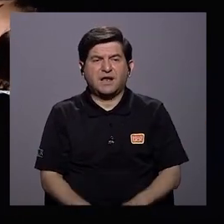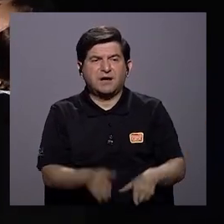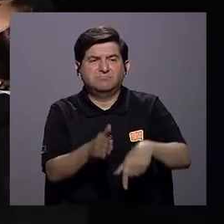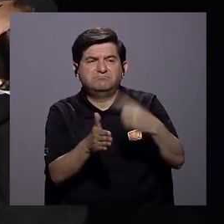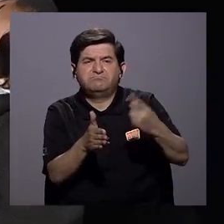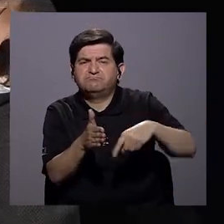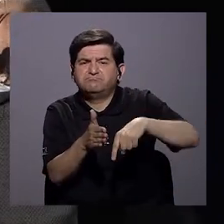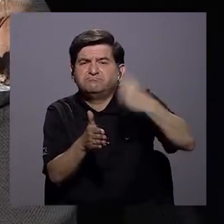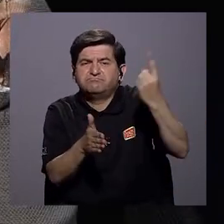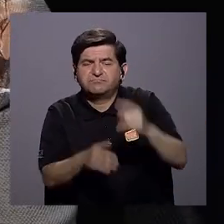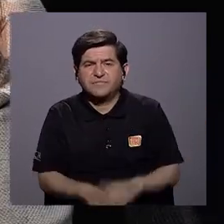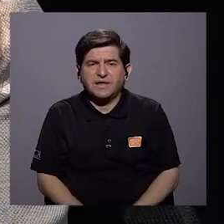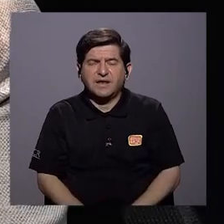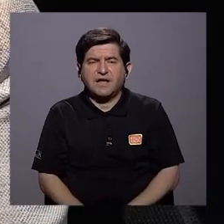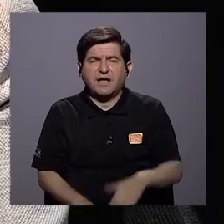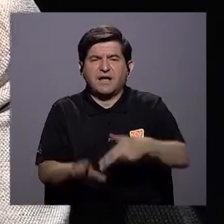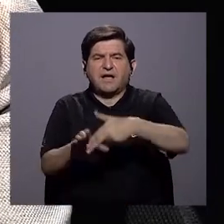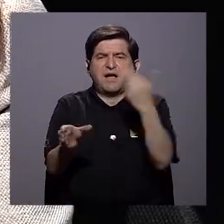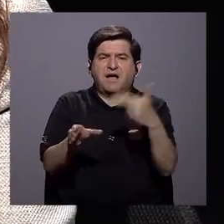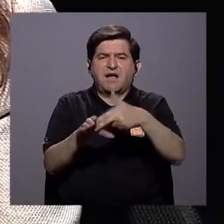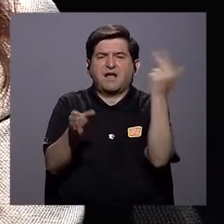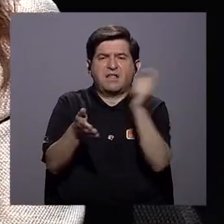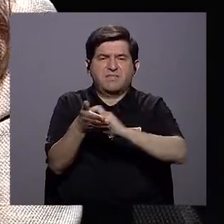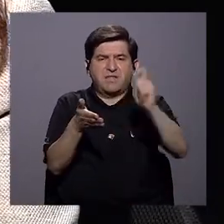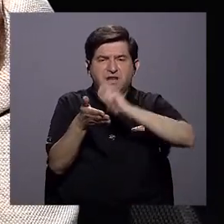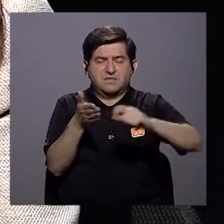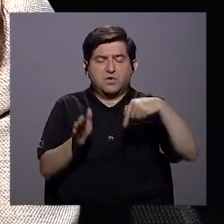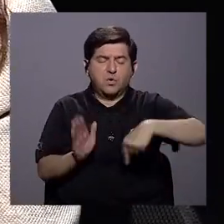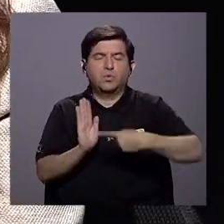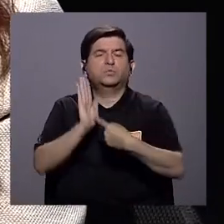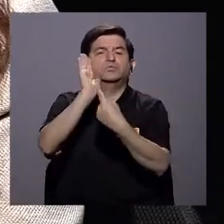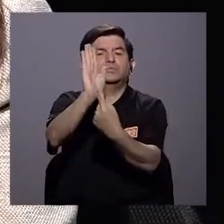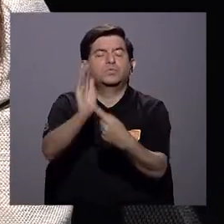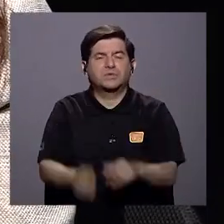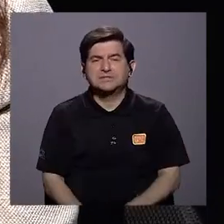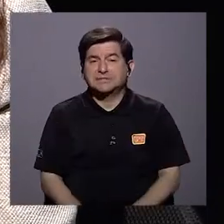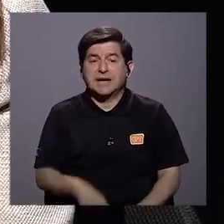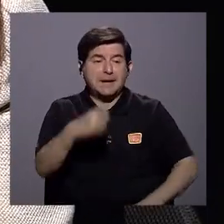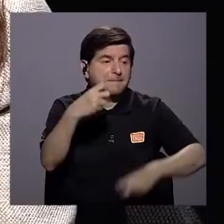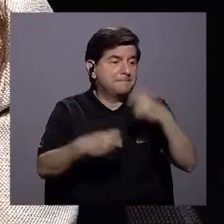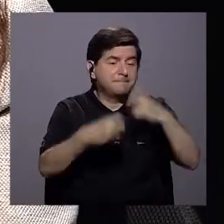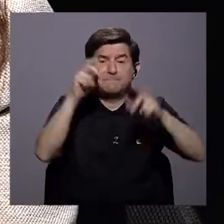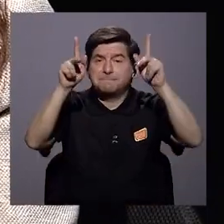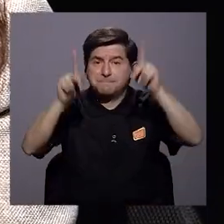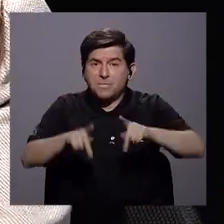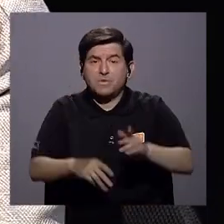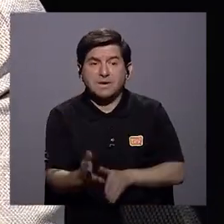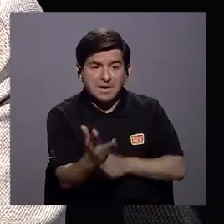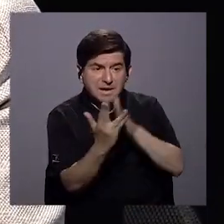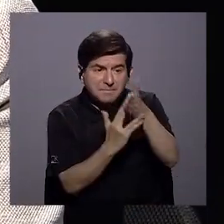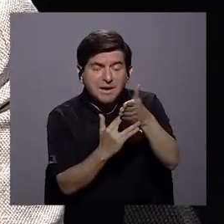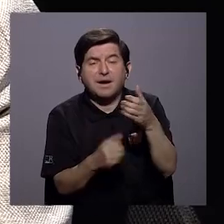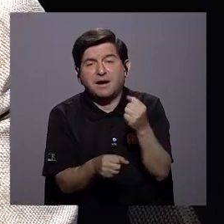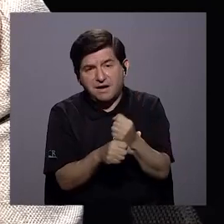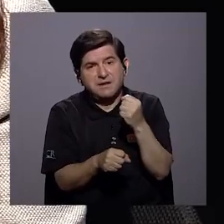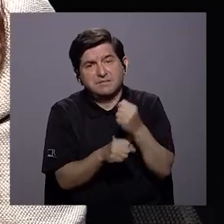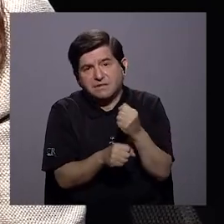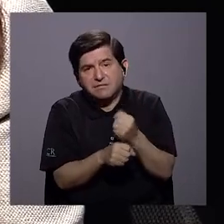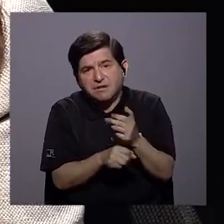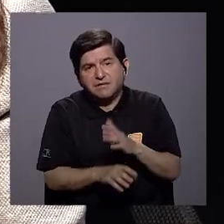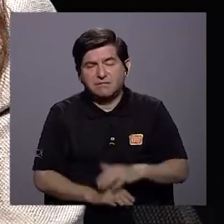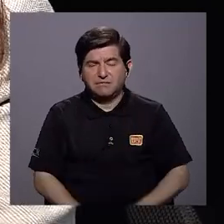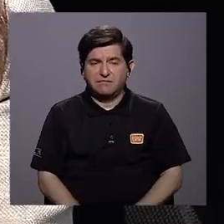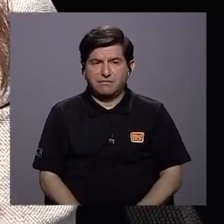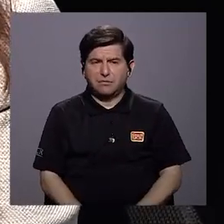en algunos casos, en la deserción escolar, por ejemplo, hoy se refleja en la dificultad que tienen algunas personas a acceder a cierto tipo de